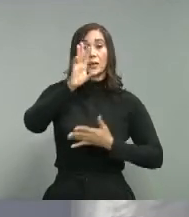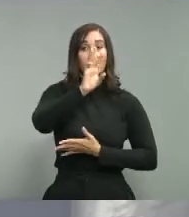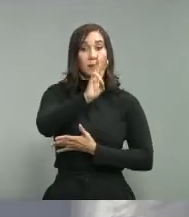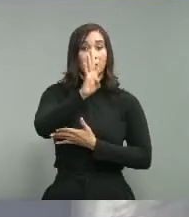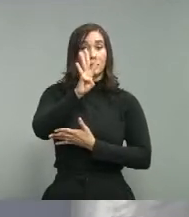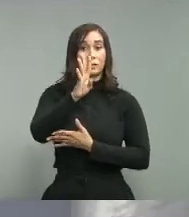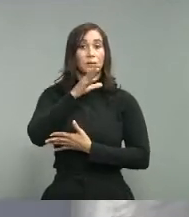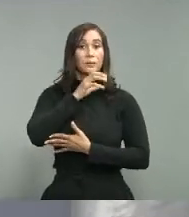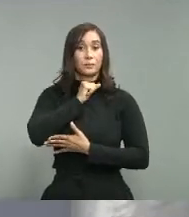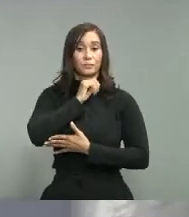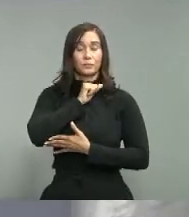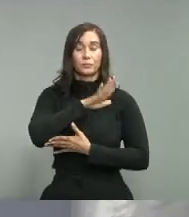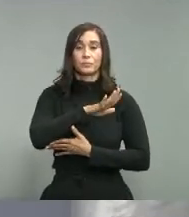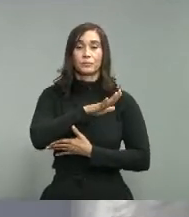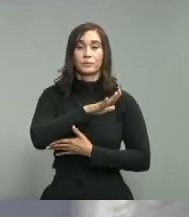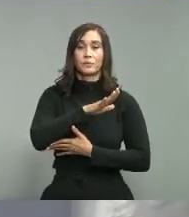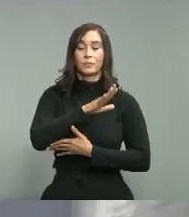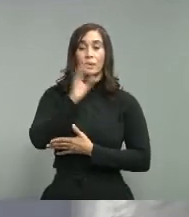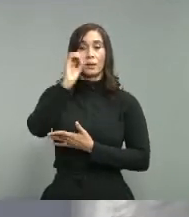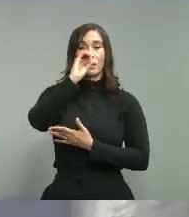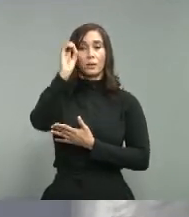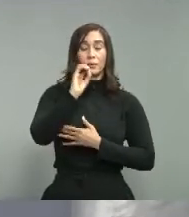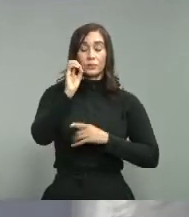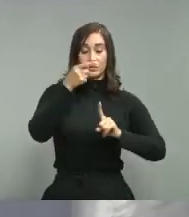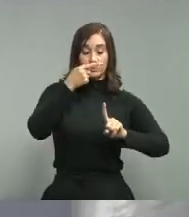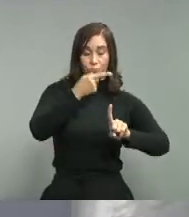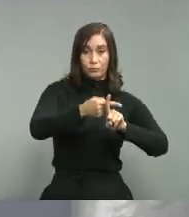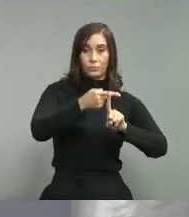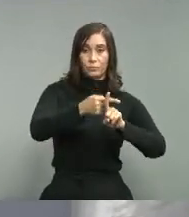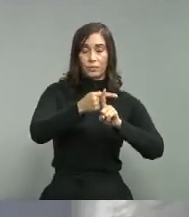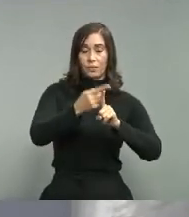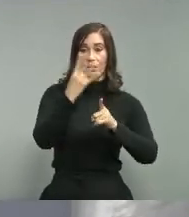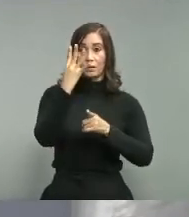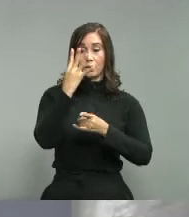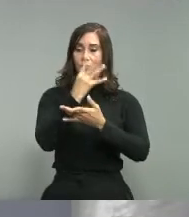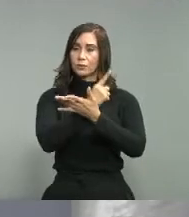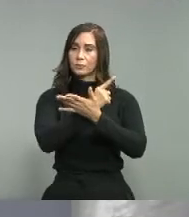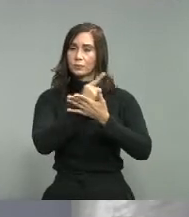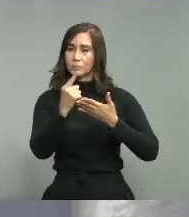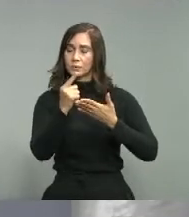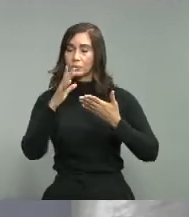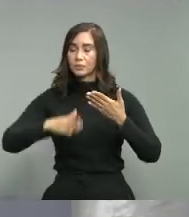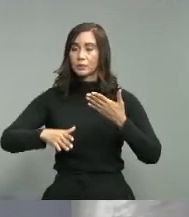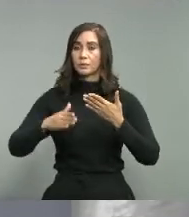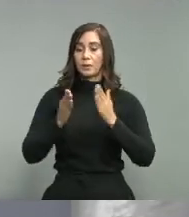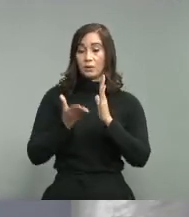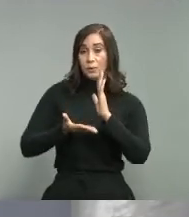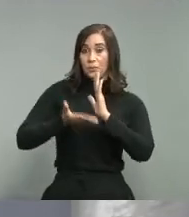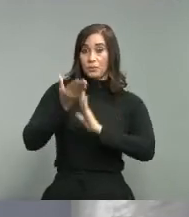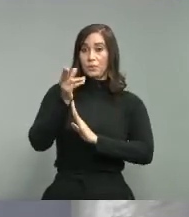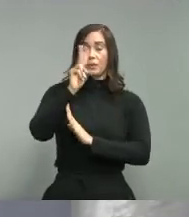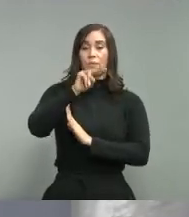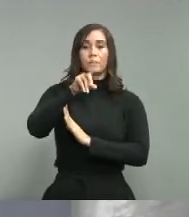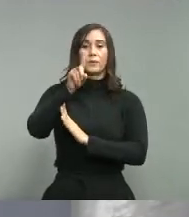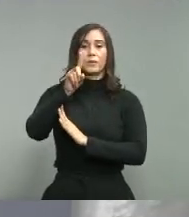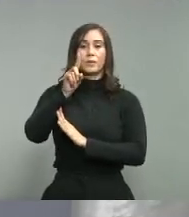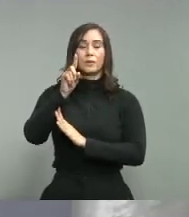años y la tasa de positividad en las últimas cuatro semanas asciende a 21